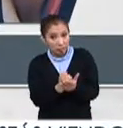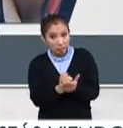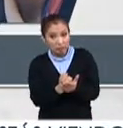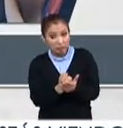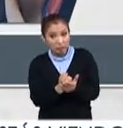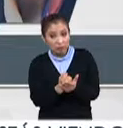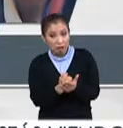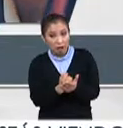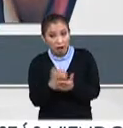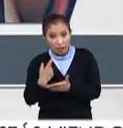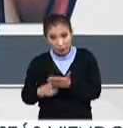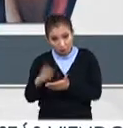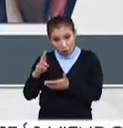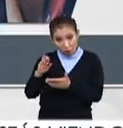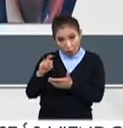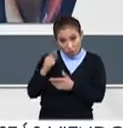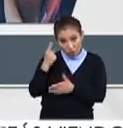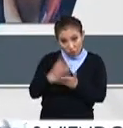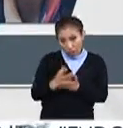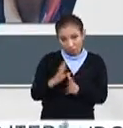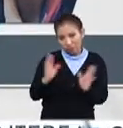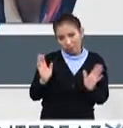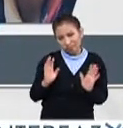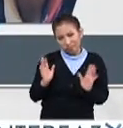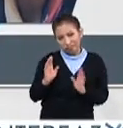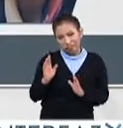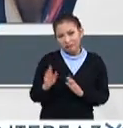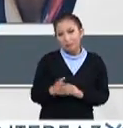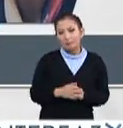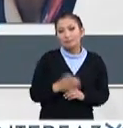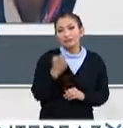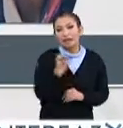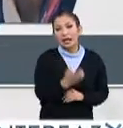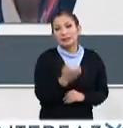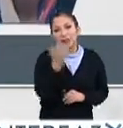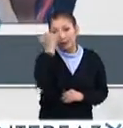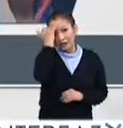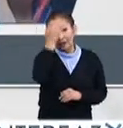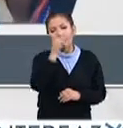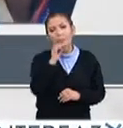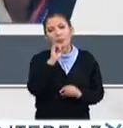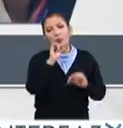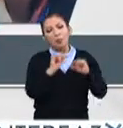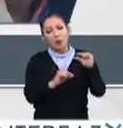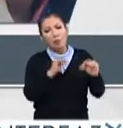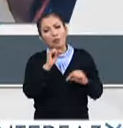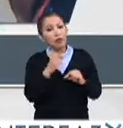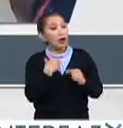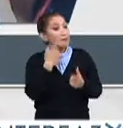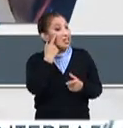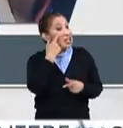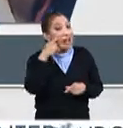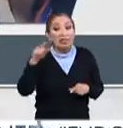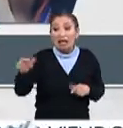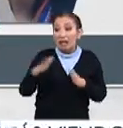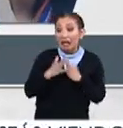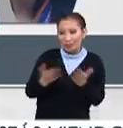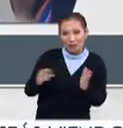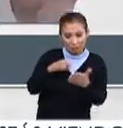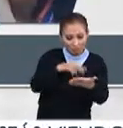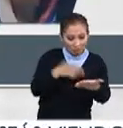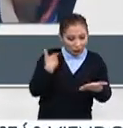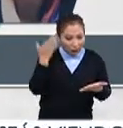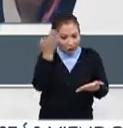está dentro de un robot. Entonces, esta idea que también se ha vendido mucho en libros